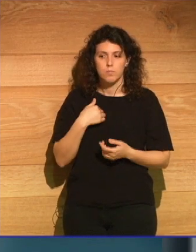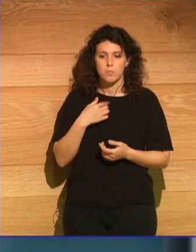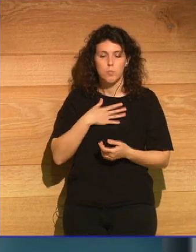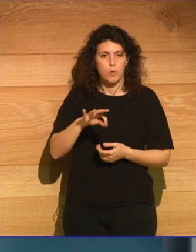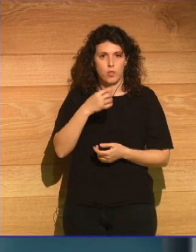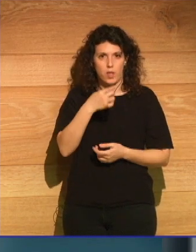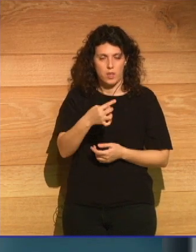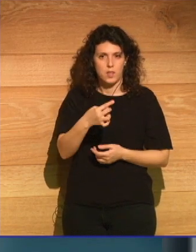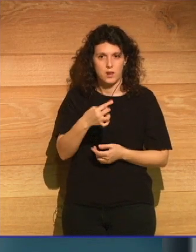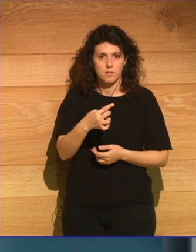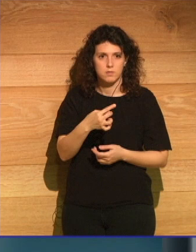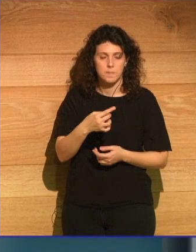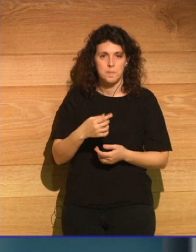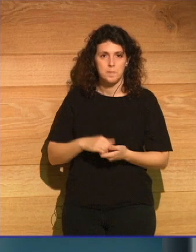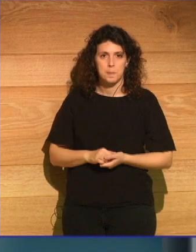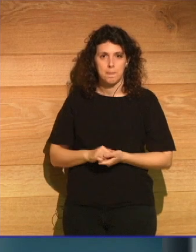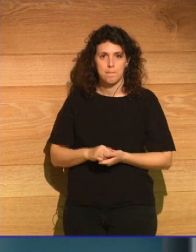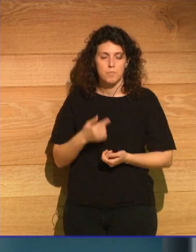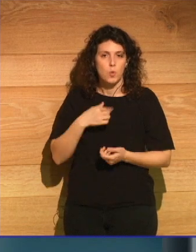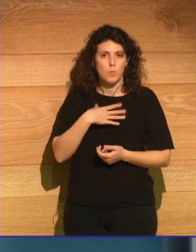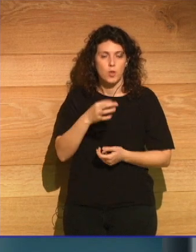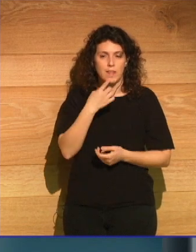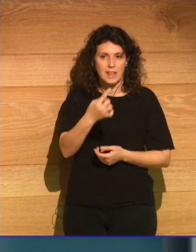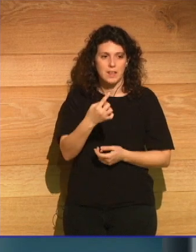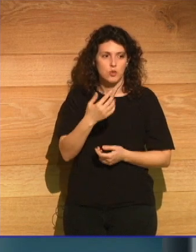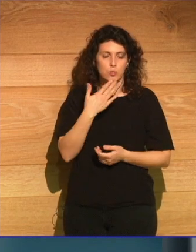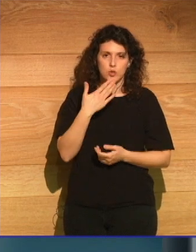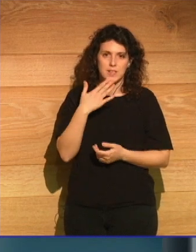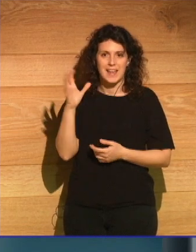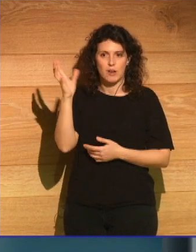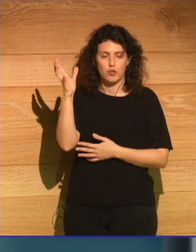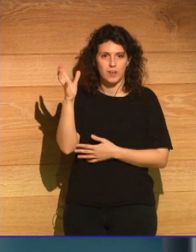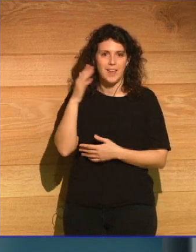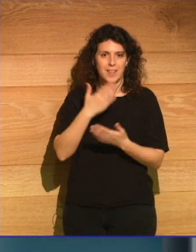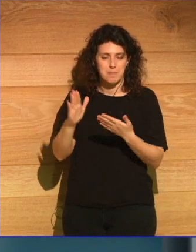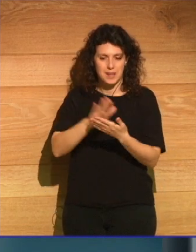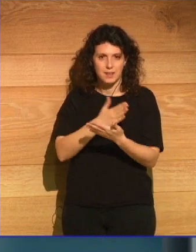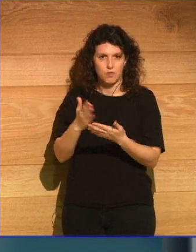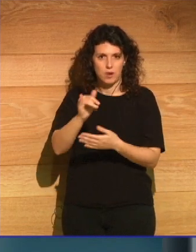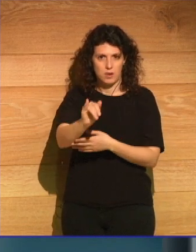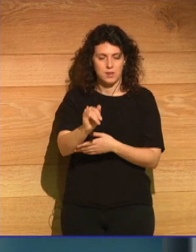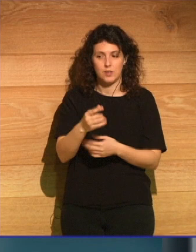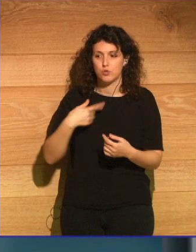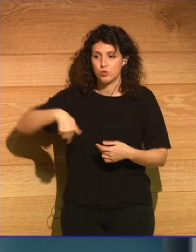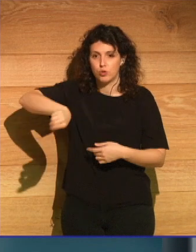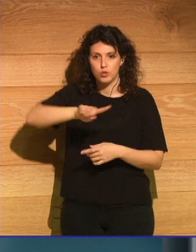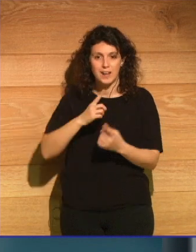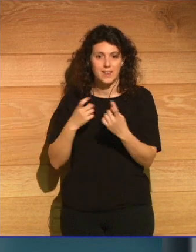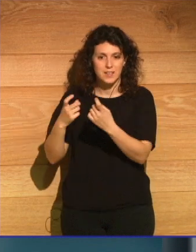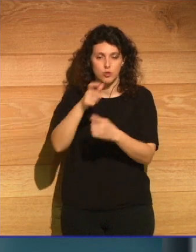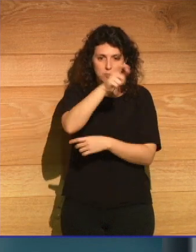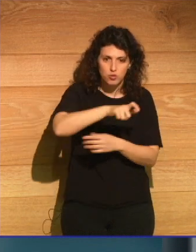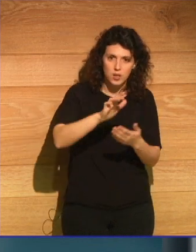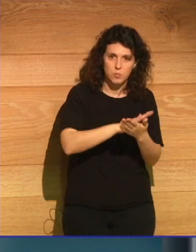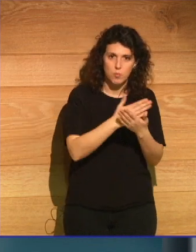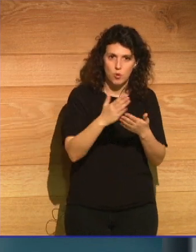que existe una ecología de metáforas, así que necesitamos a los poetas